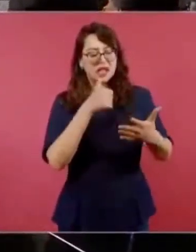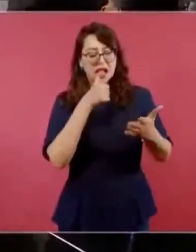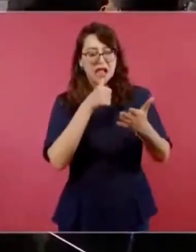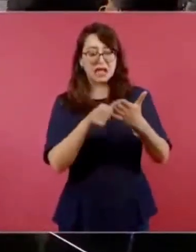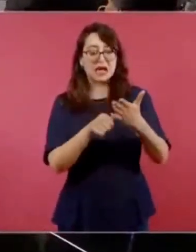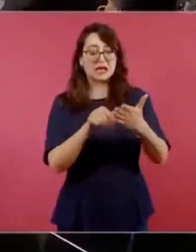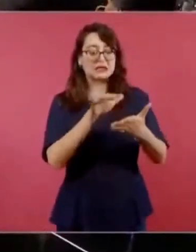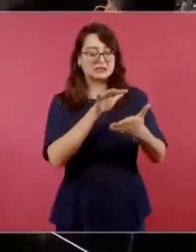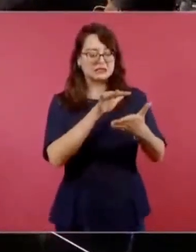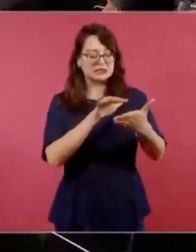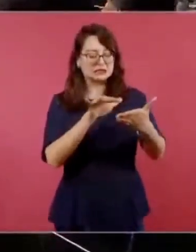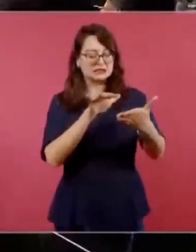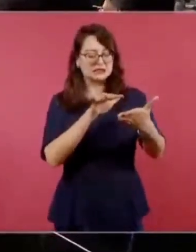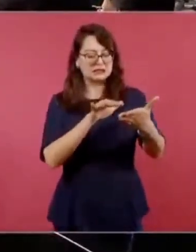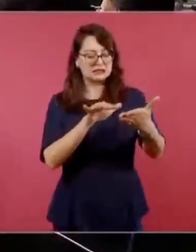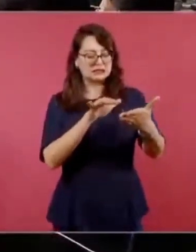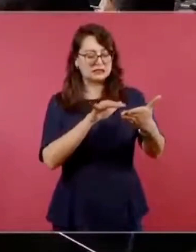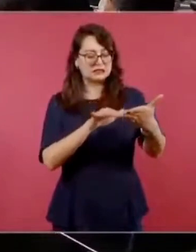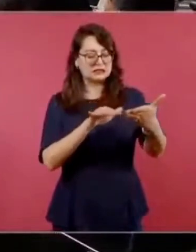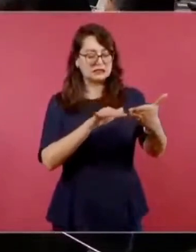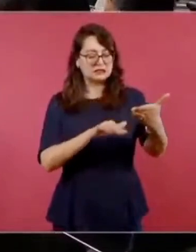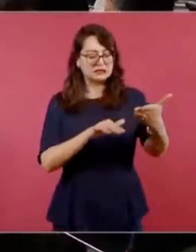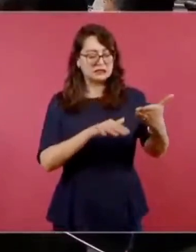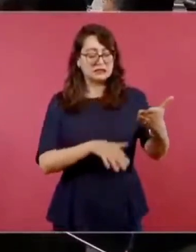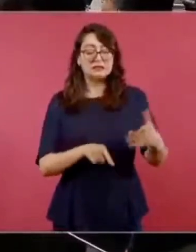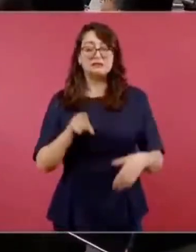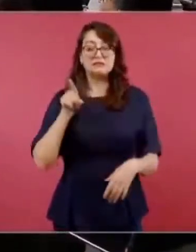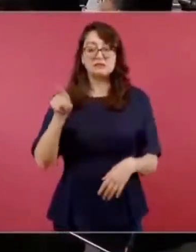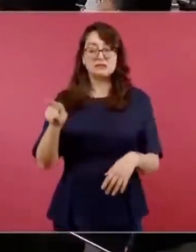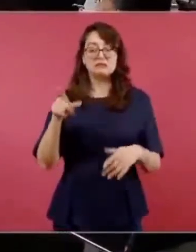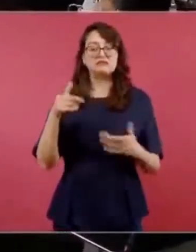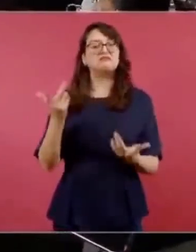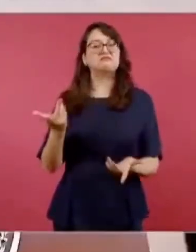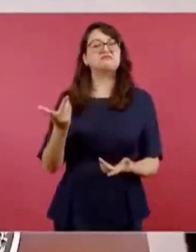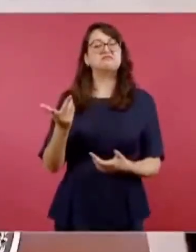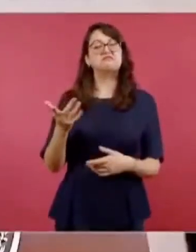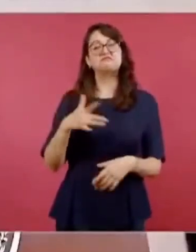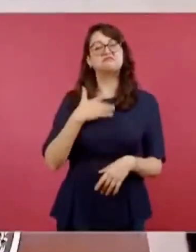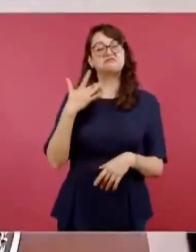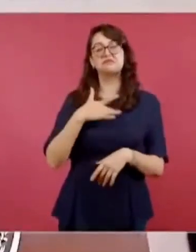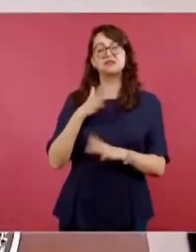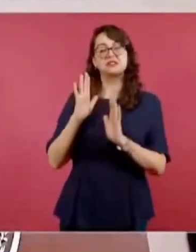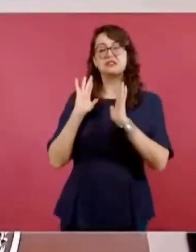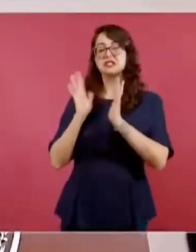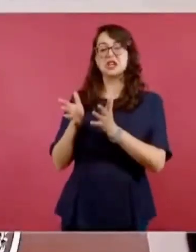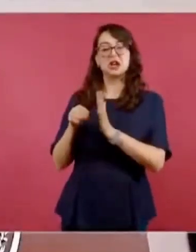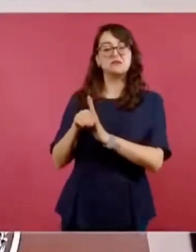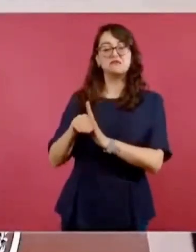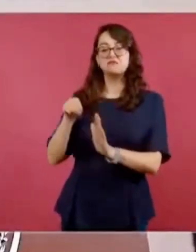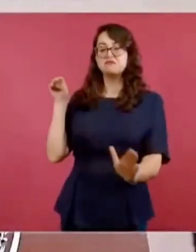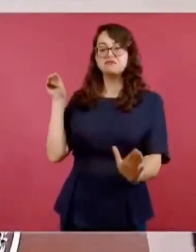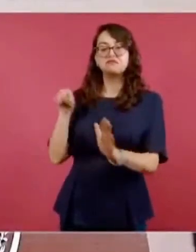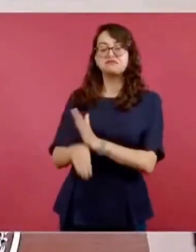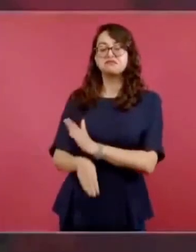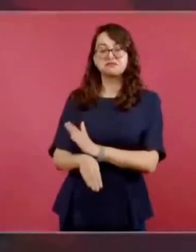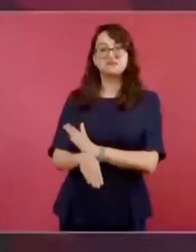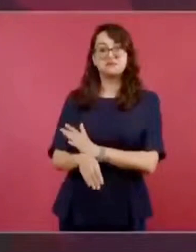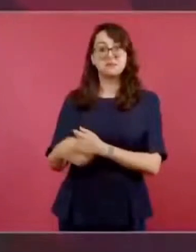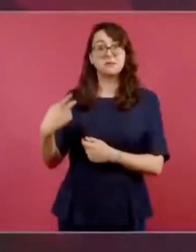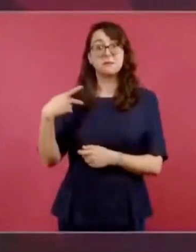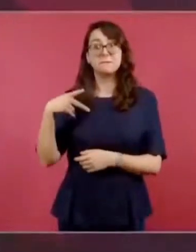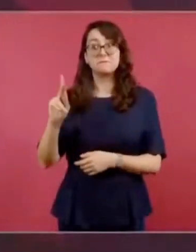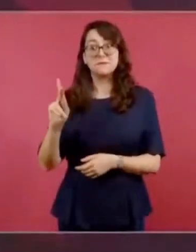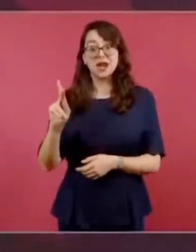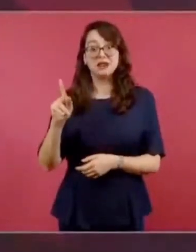el brillante porvenir de Villa y la infortunada suerte de